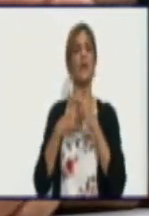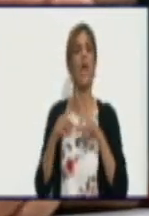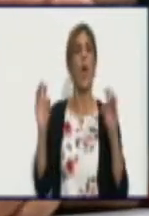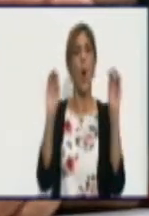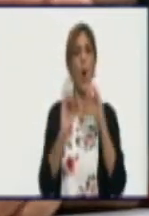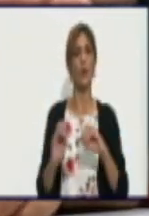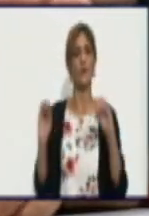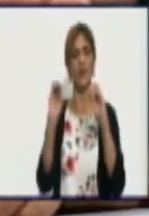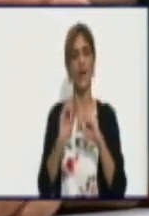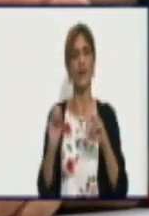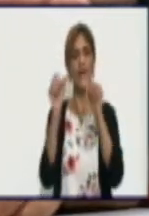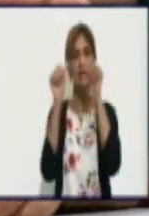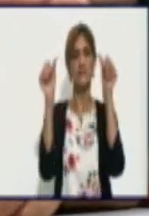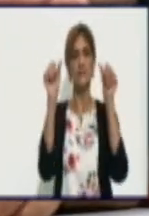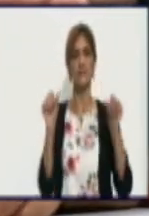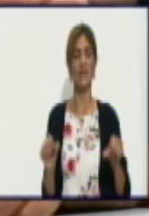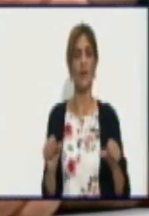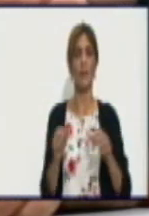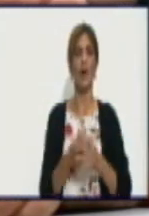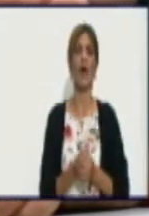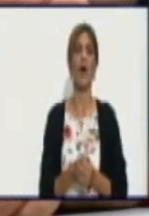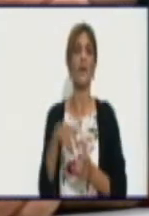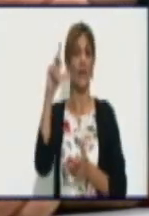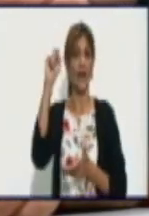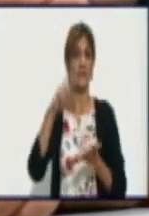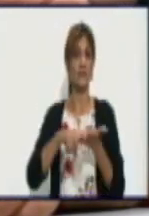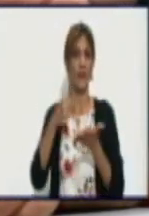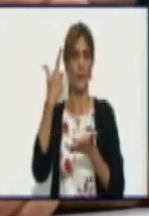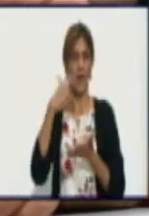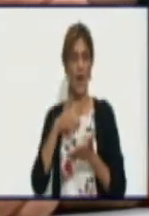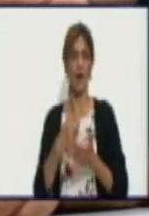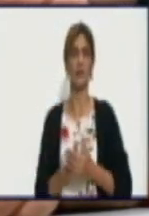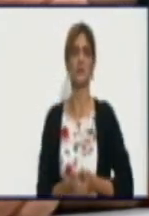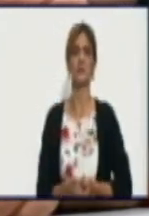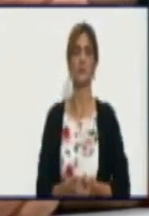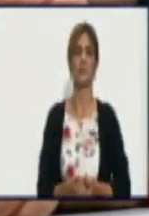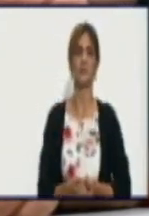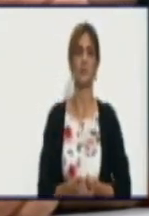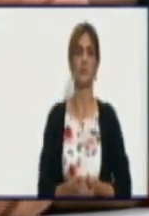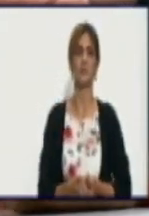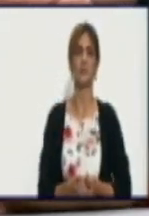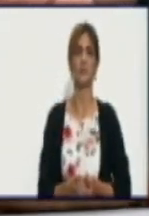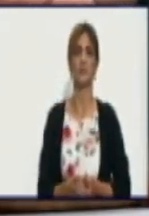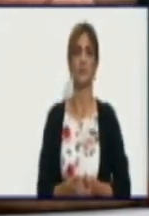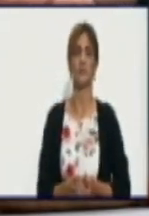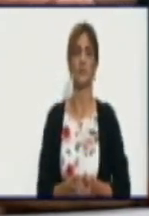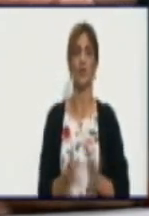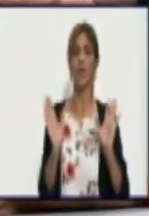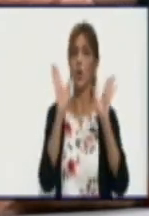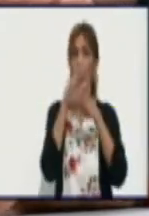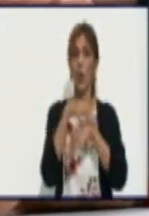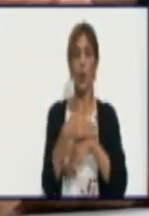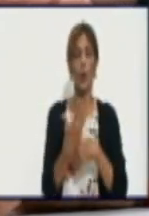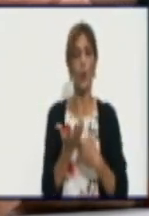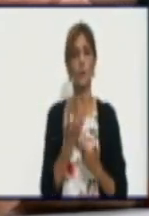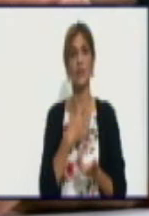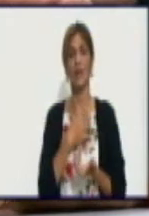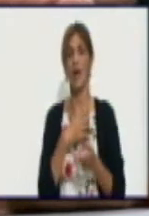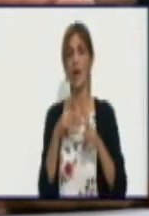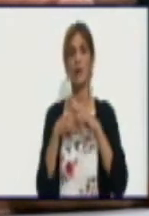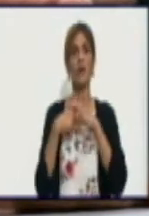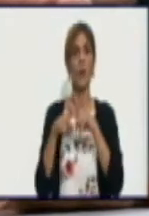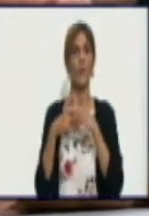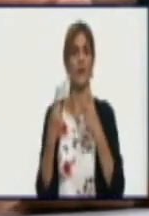cooperativo incluyendo la extinción o fusión de las cooperativas que no tengan posibilidades de recuperación económica